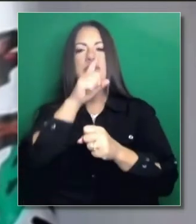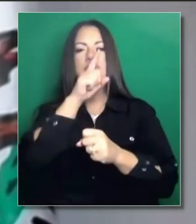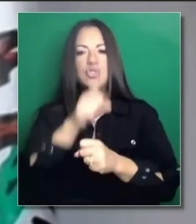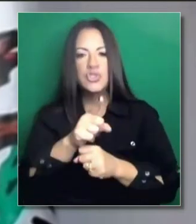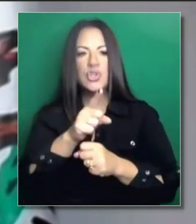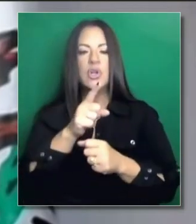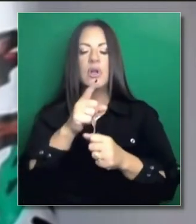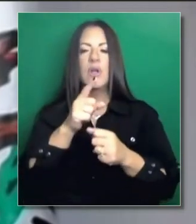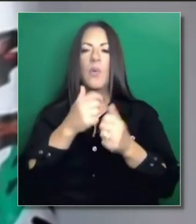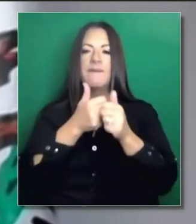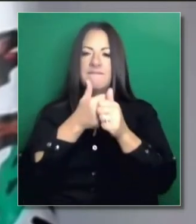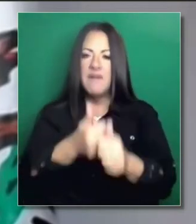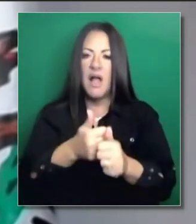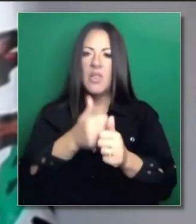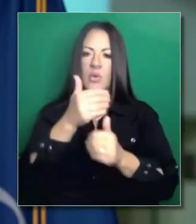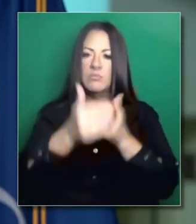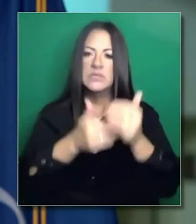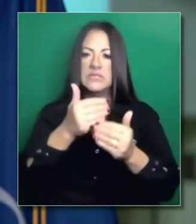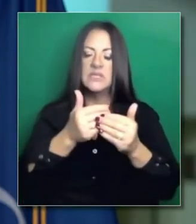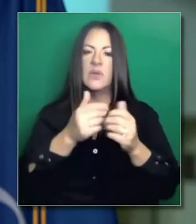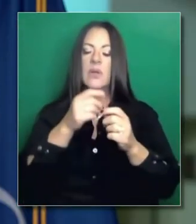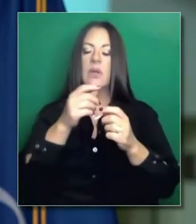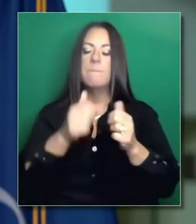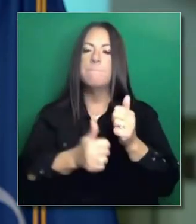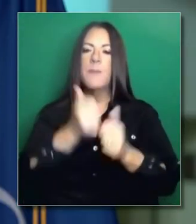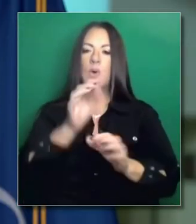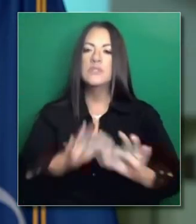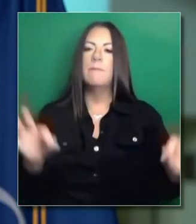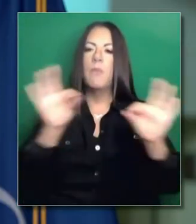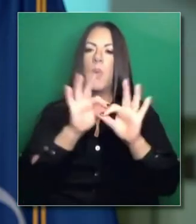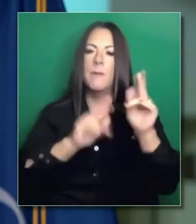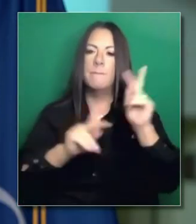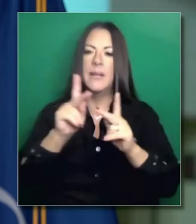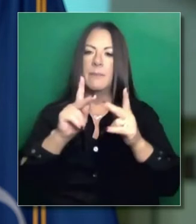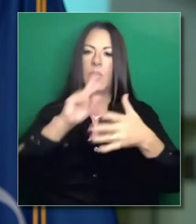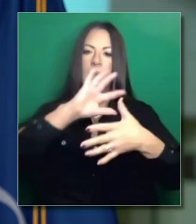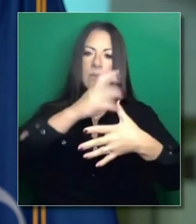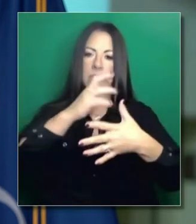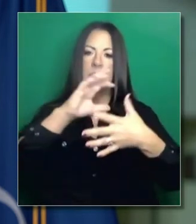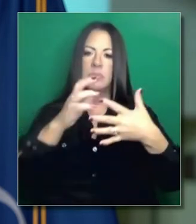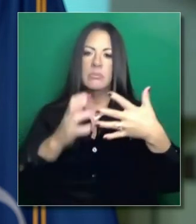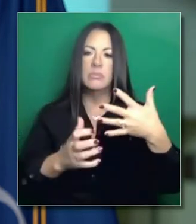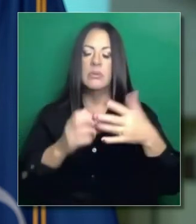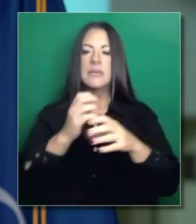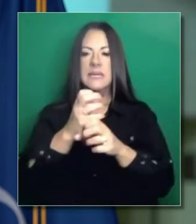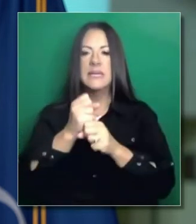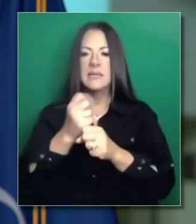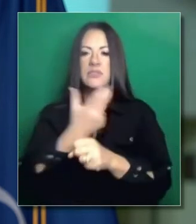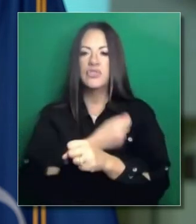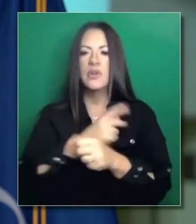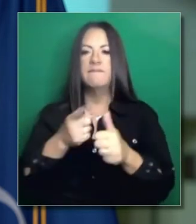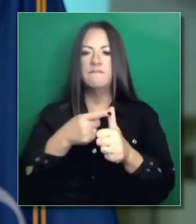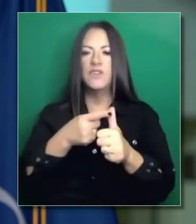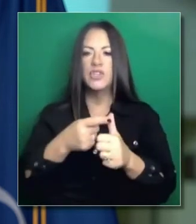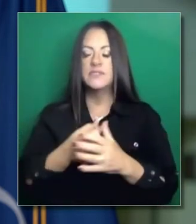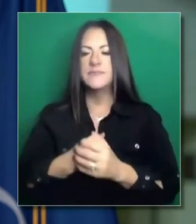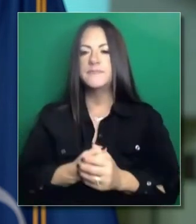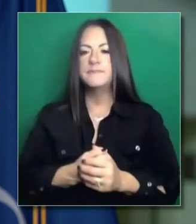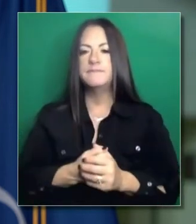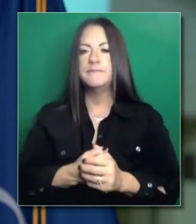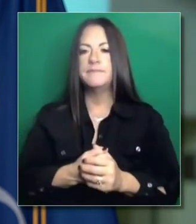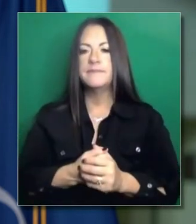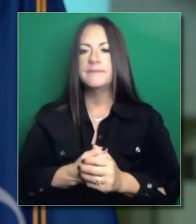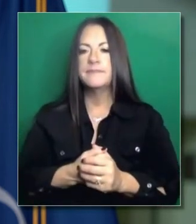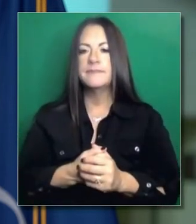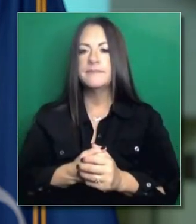vulnerables y las que se beneficiarían mayormente de recibir esta vacuna. Jeremy White, político. Jeremy White,